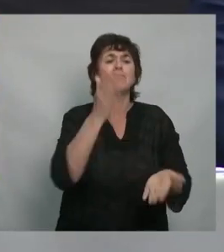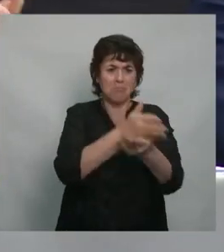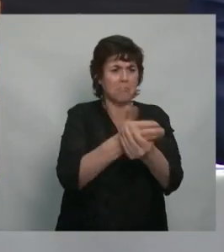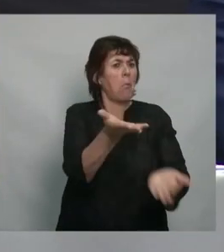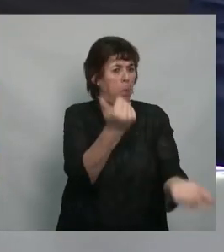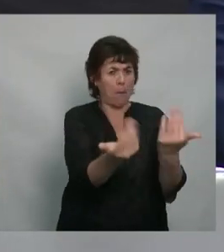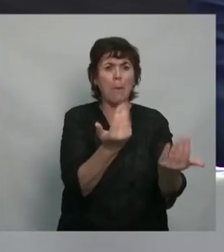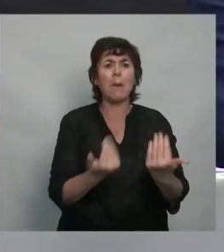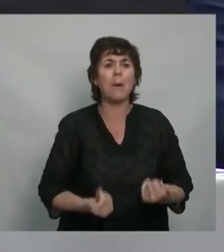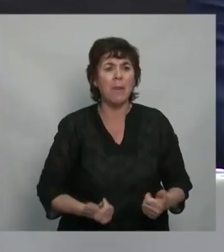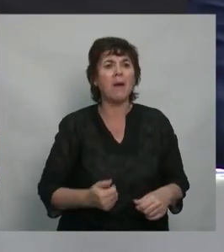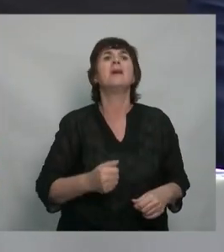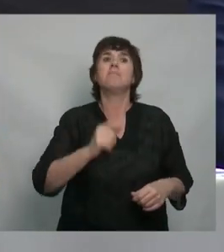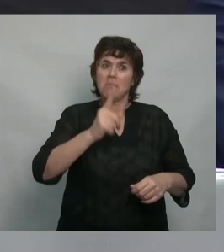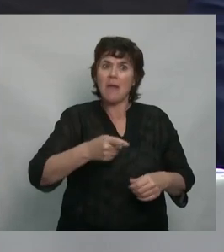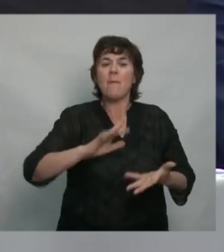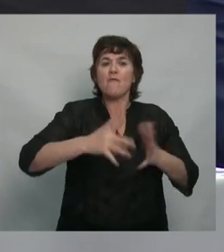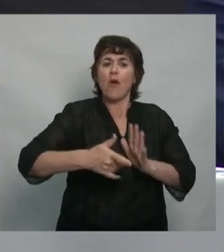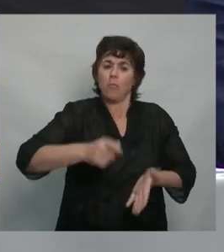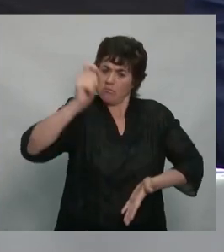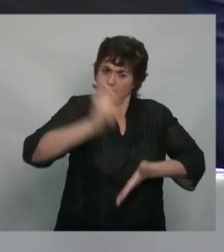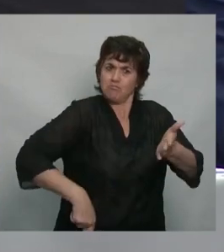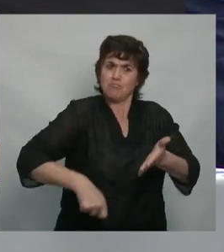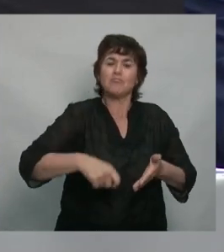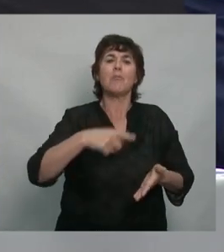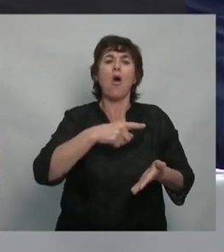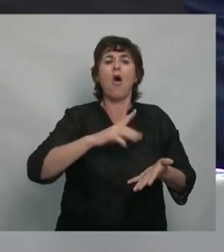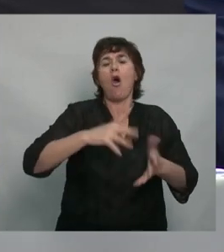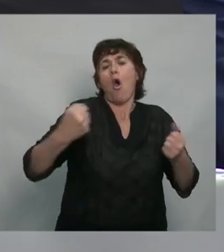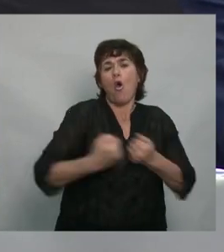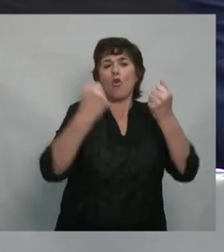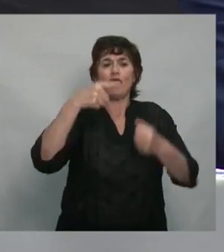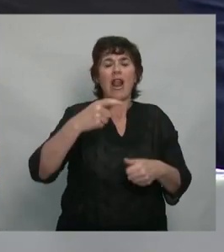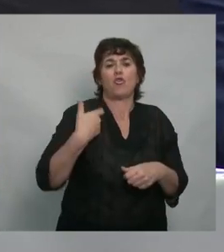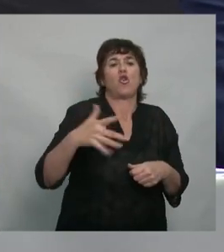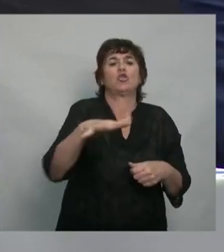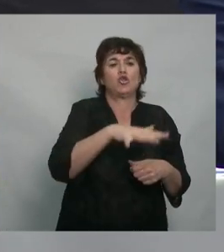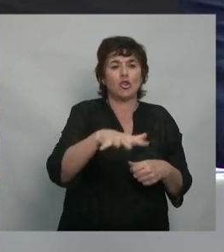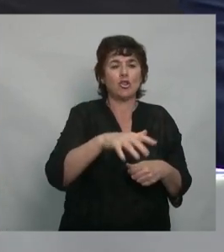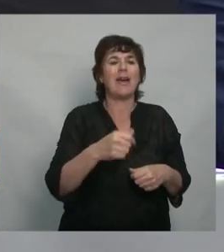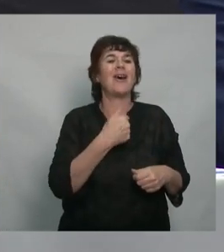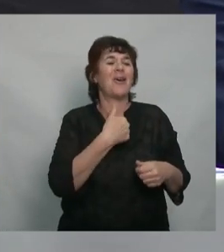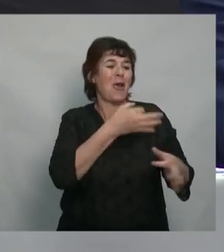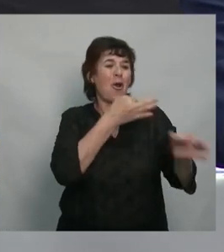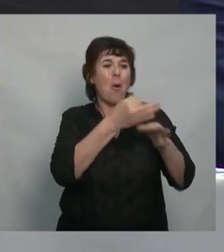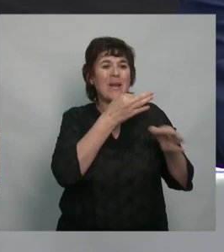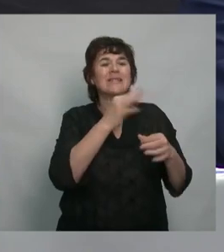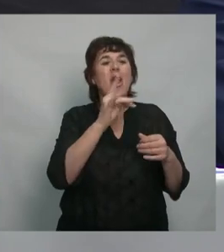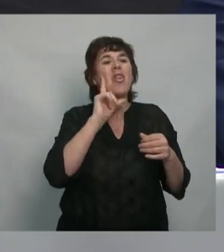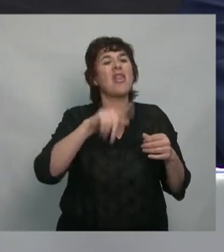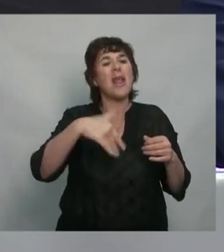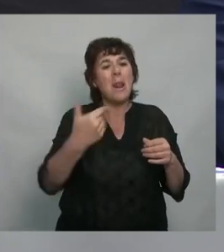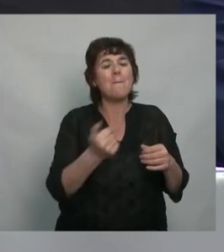y se firmó un contrato social. Yo decía recién con Pablo y con Dilma, que estábamos charlando,